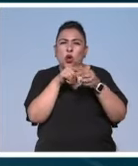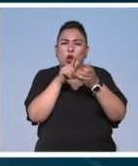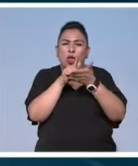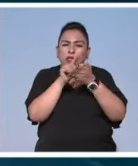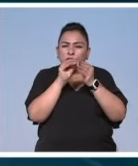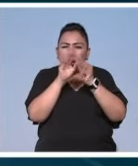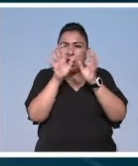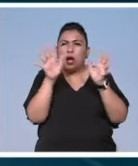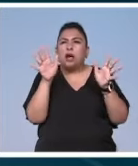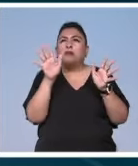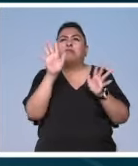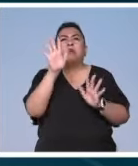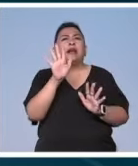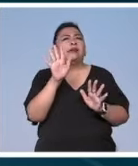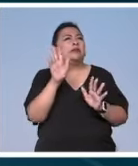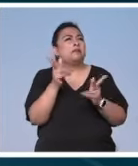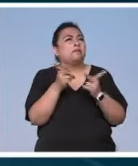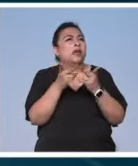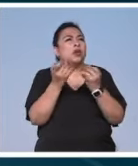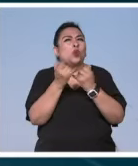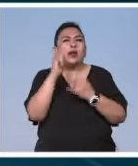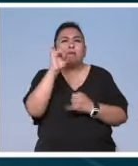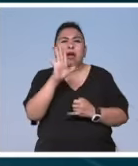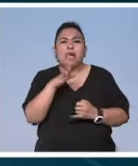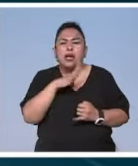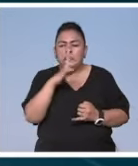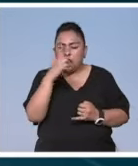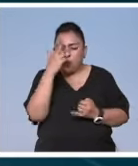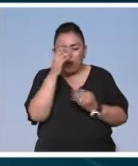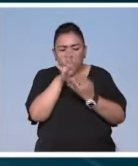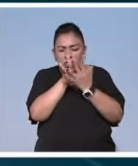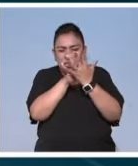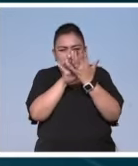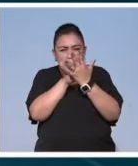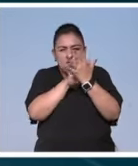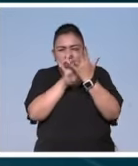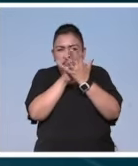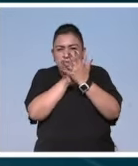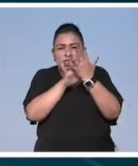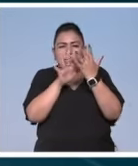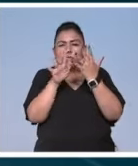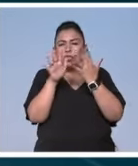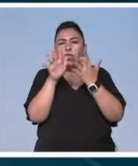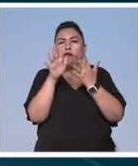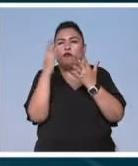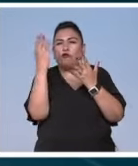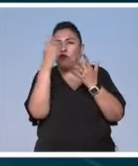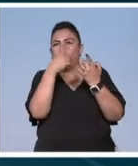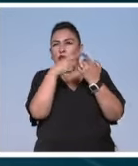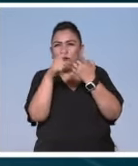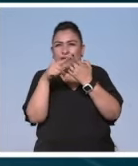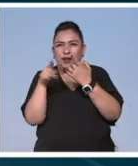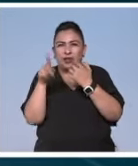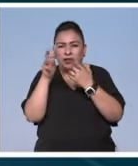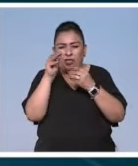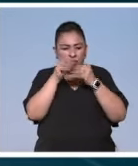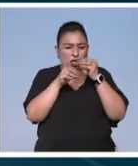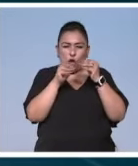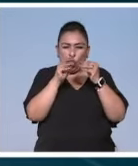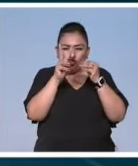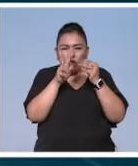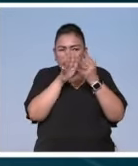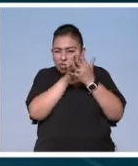nosotros era como un tipo de las imágenes de los recuerdos que son una especie como de collage de fotografías sin ser literalmente el collage de